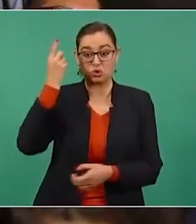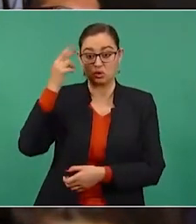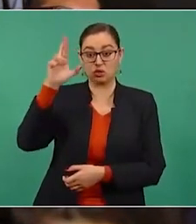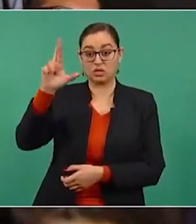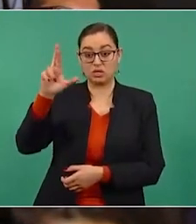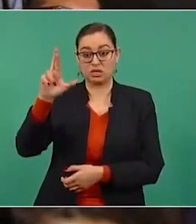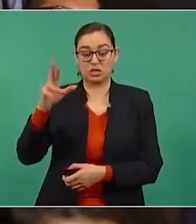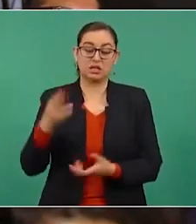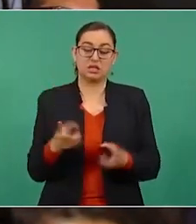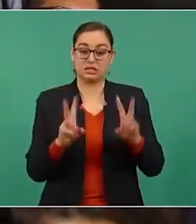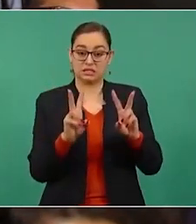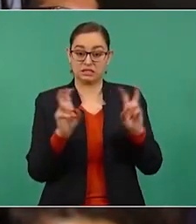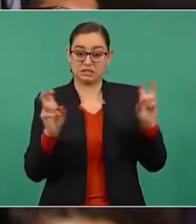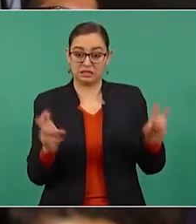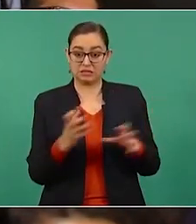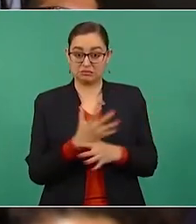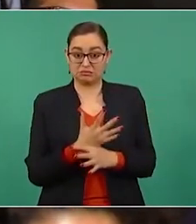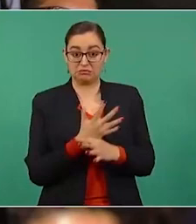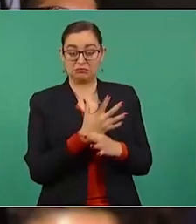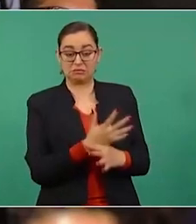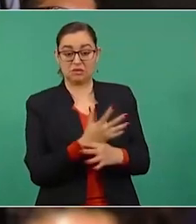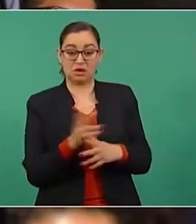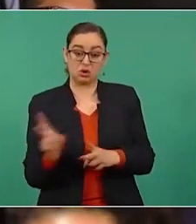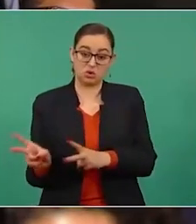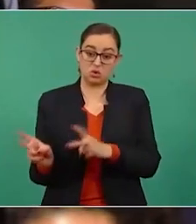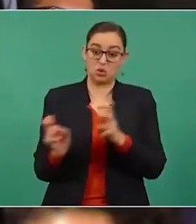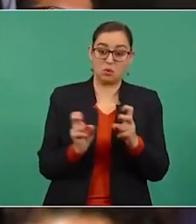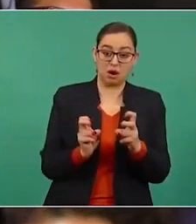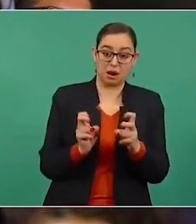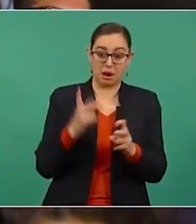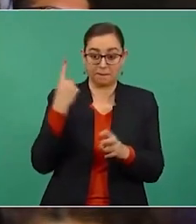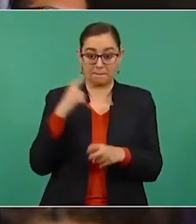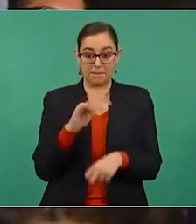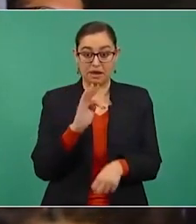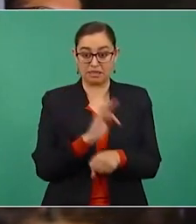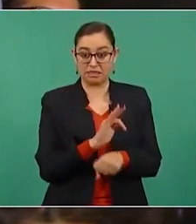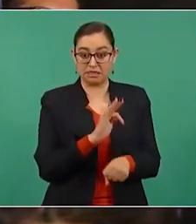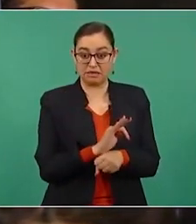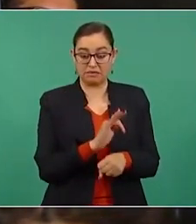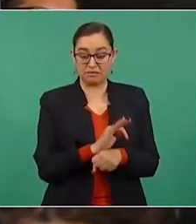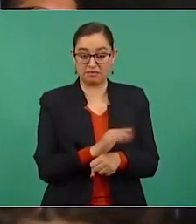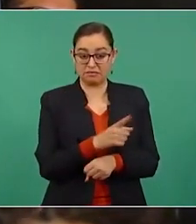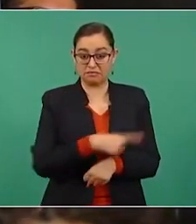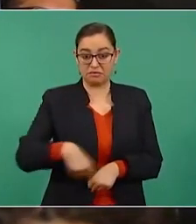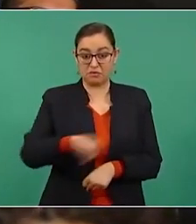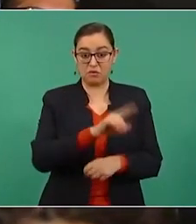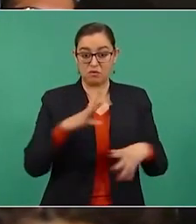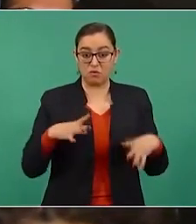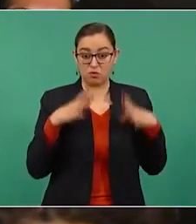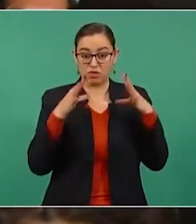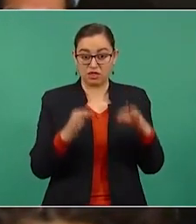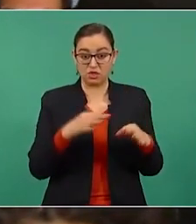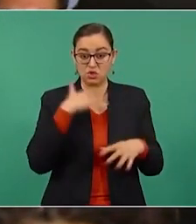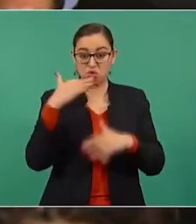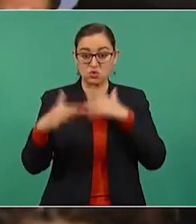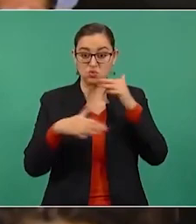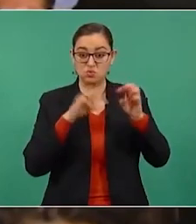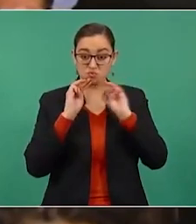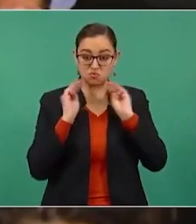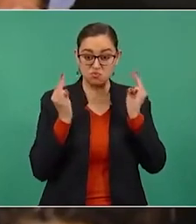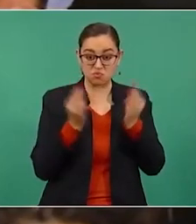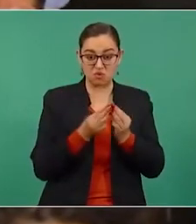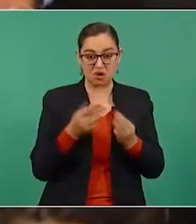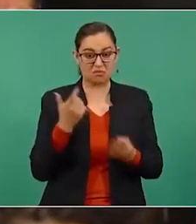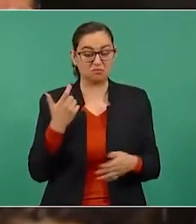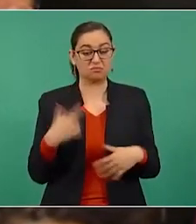poeta Ramón López Velarde o mandó robarse para defender los intereses de una oscura fundación, ha recibido recursos millonarios